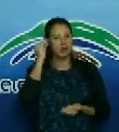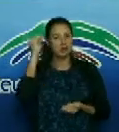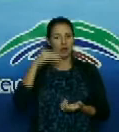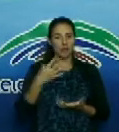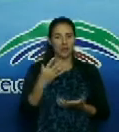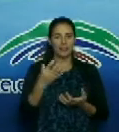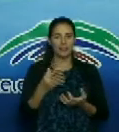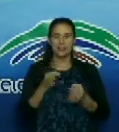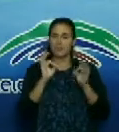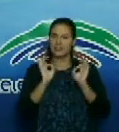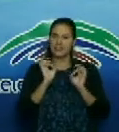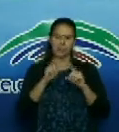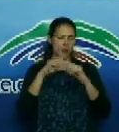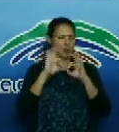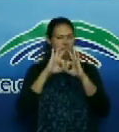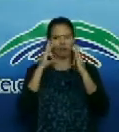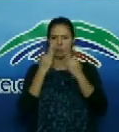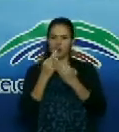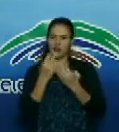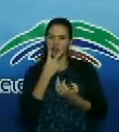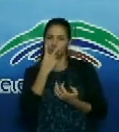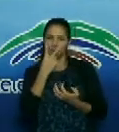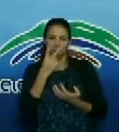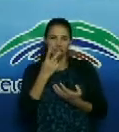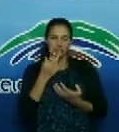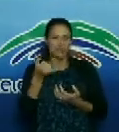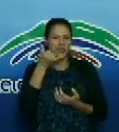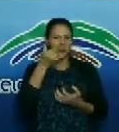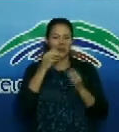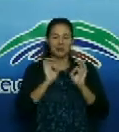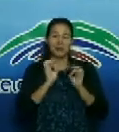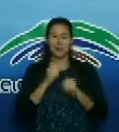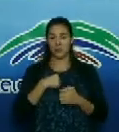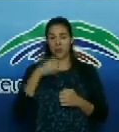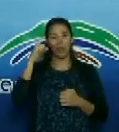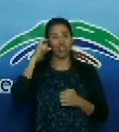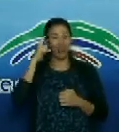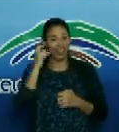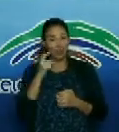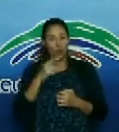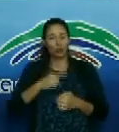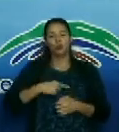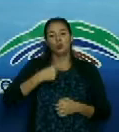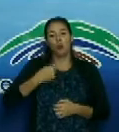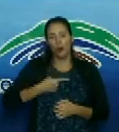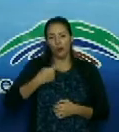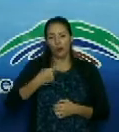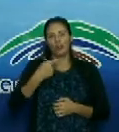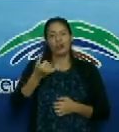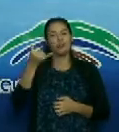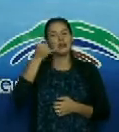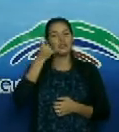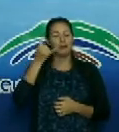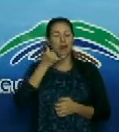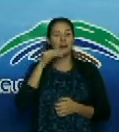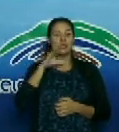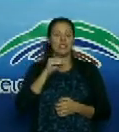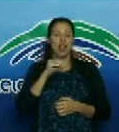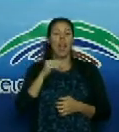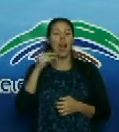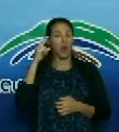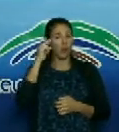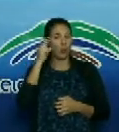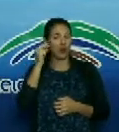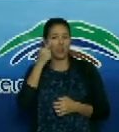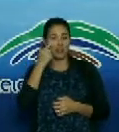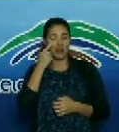creo que recibí todo el apoyo de la familia y tengo un nieto que todos los días me llamaba y me decía que él salía a las 9 de la noche